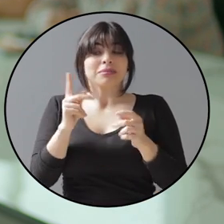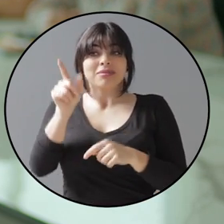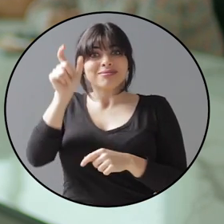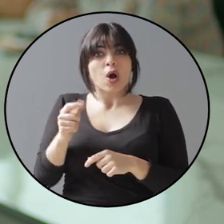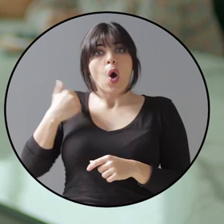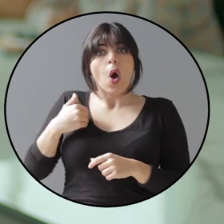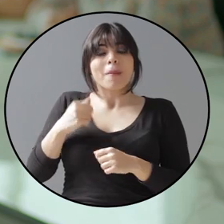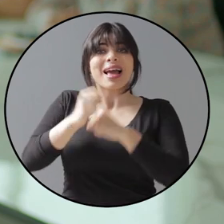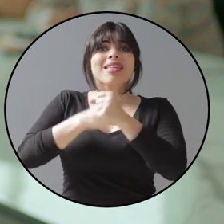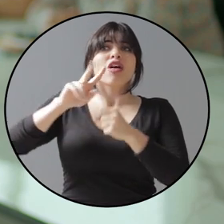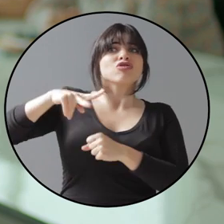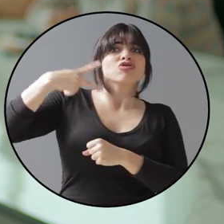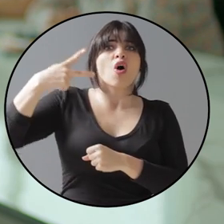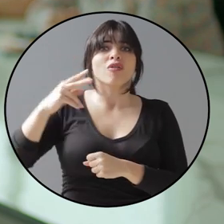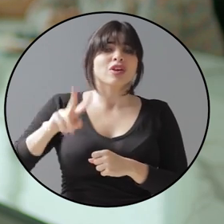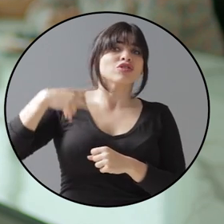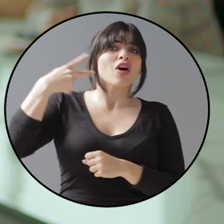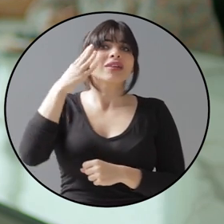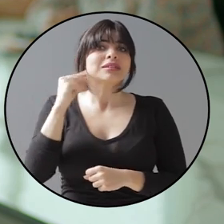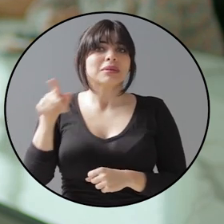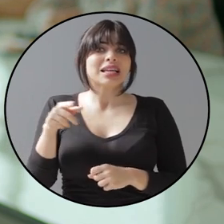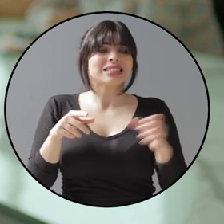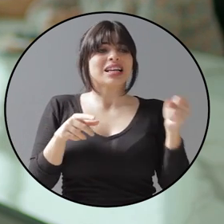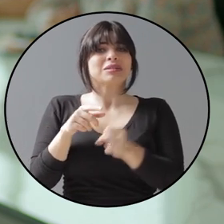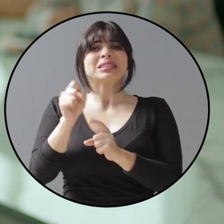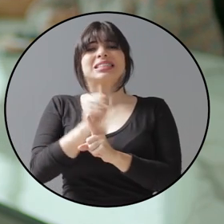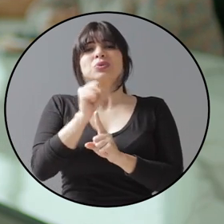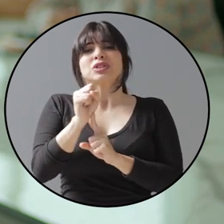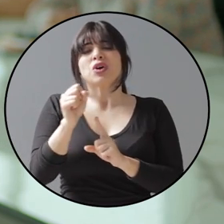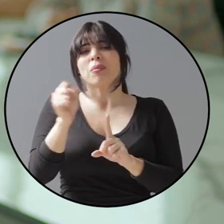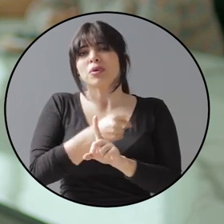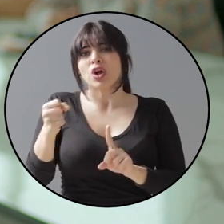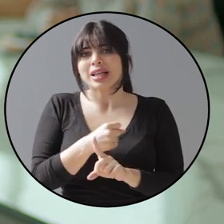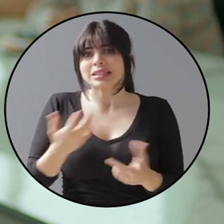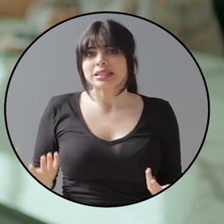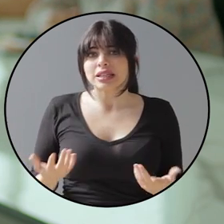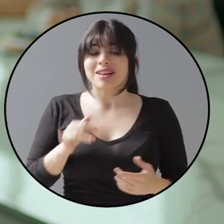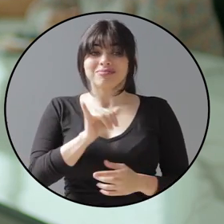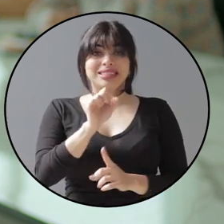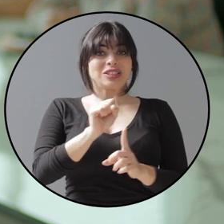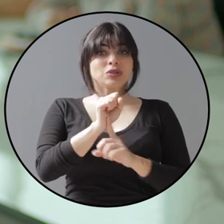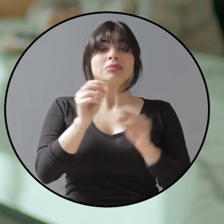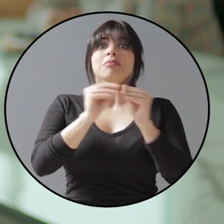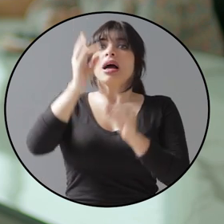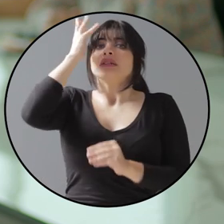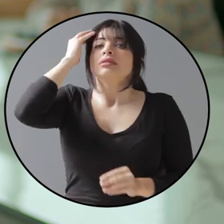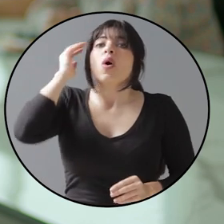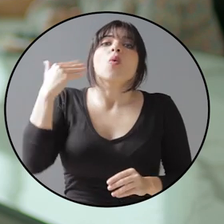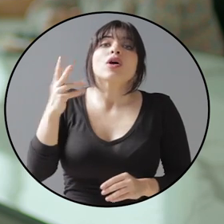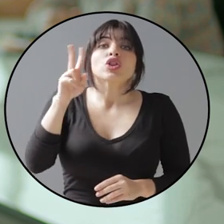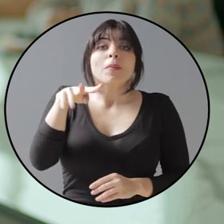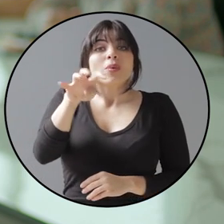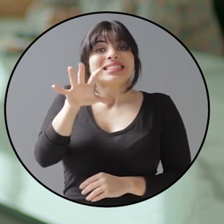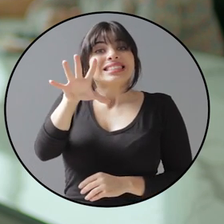hombres que les duplican su edad y su experiencia, que las expone a situaciones de violencia. Esta realidad es más alarmante cuando